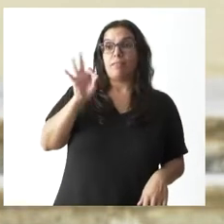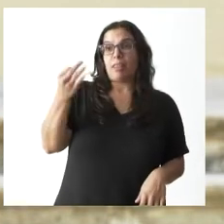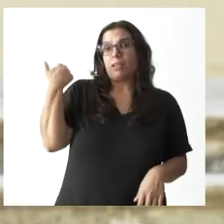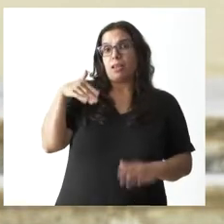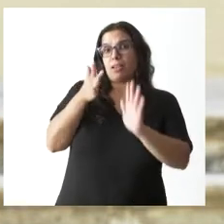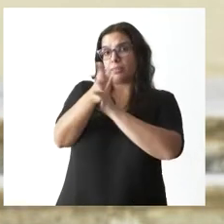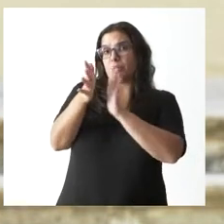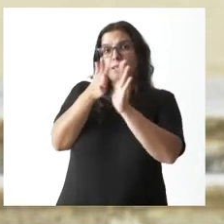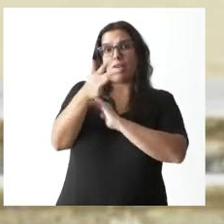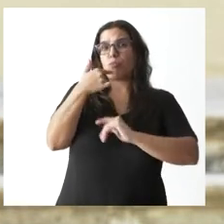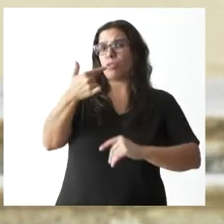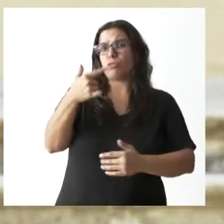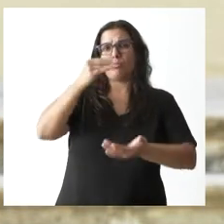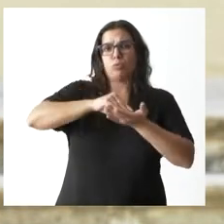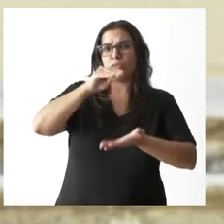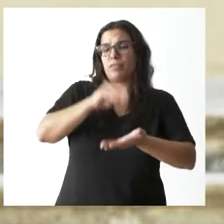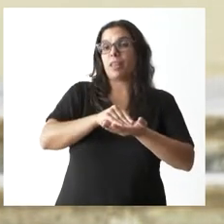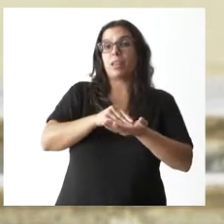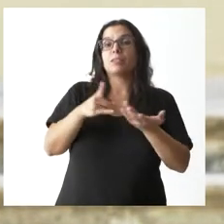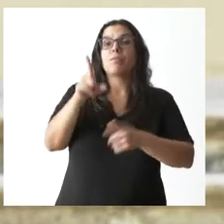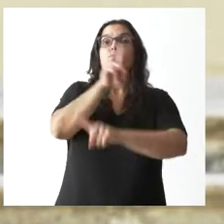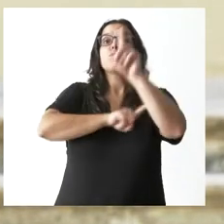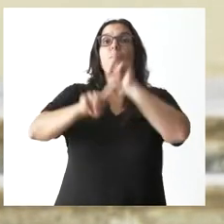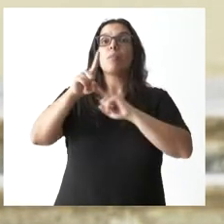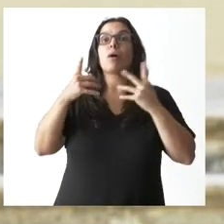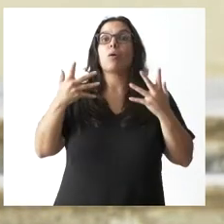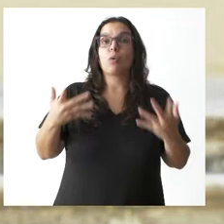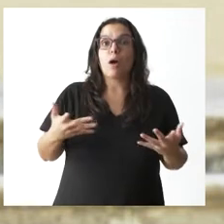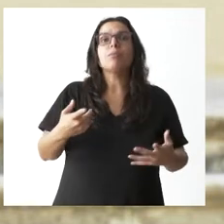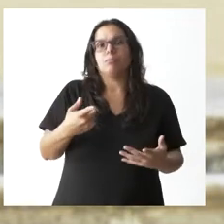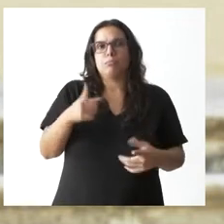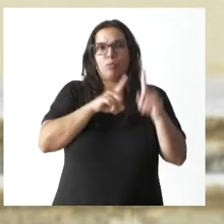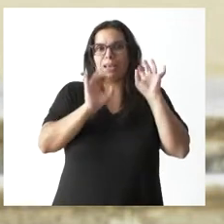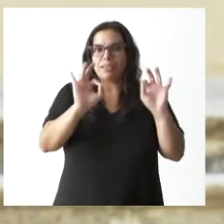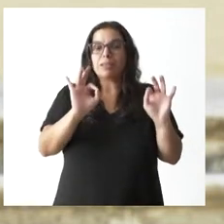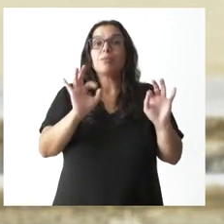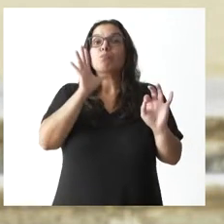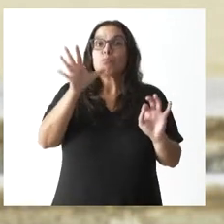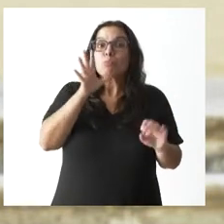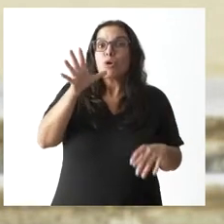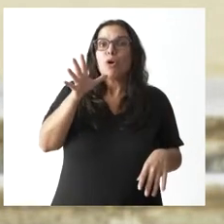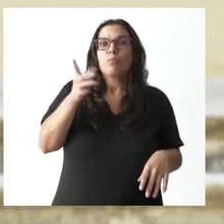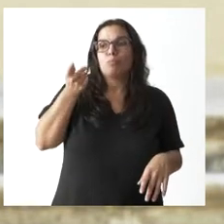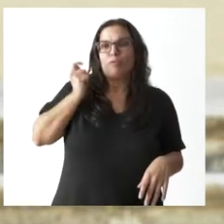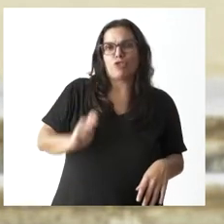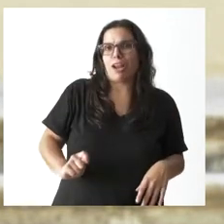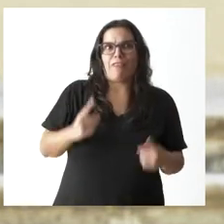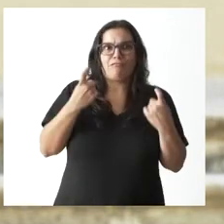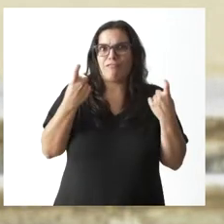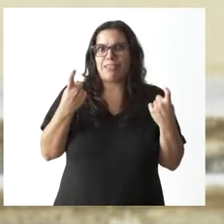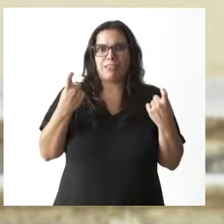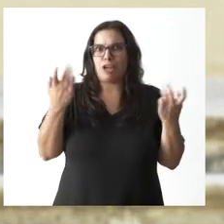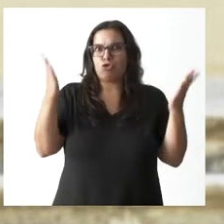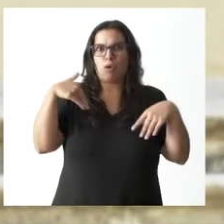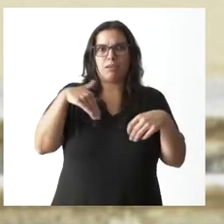y lo hemos anunciado y lo hemos repetido, que habría dificultades, y hay dificultades, porque hay falta de profesionales en el ámbito de la